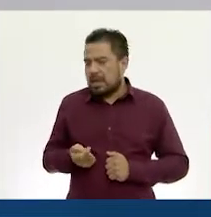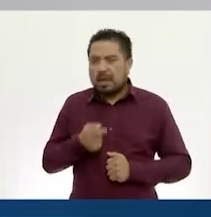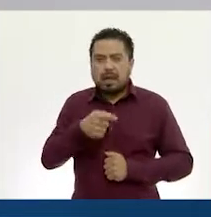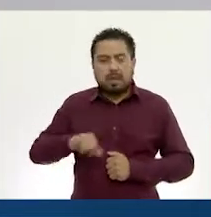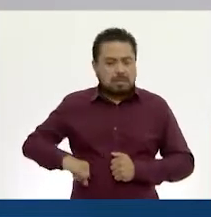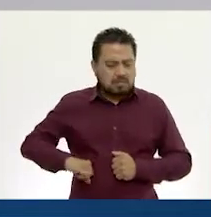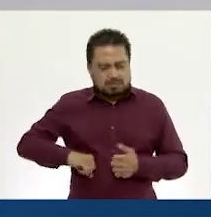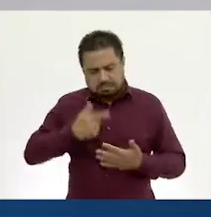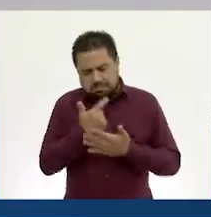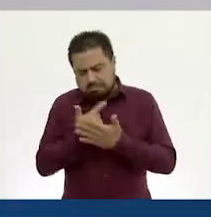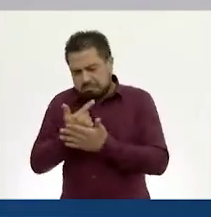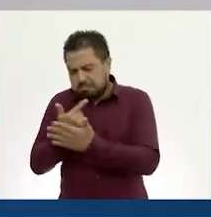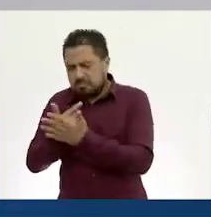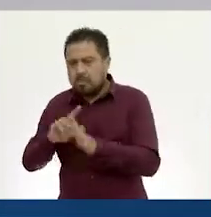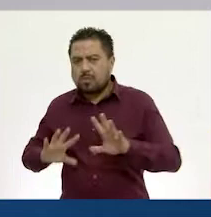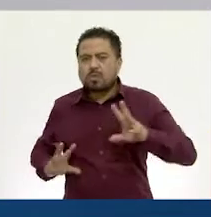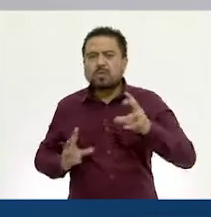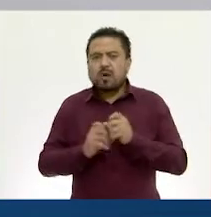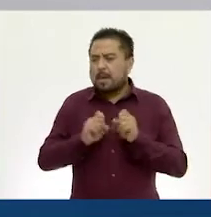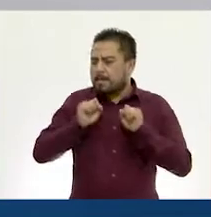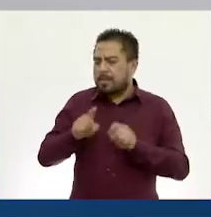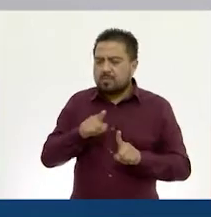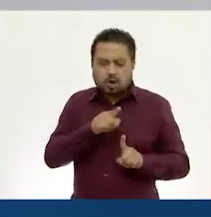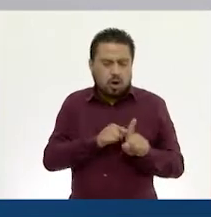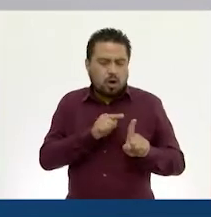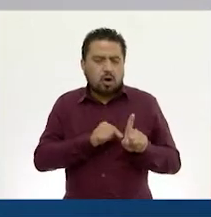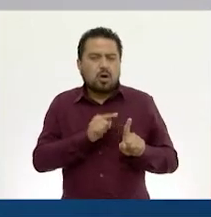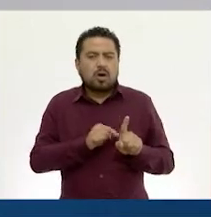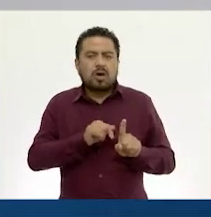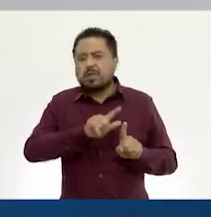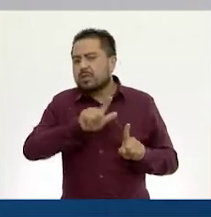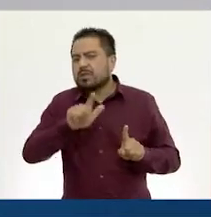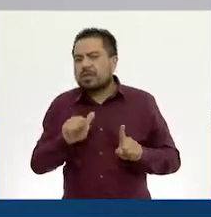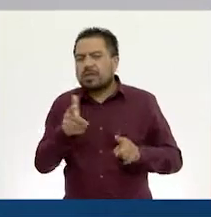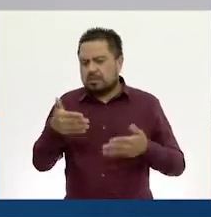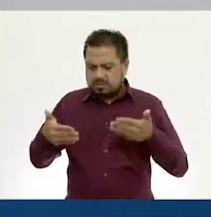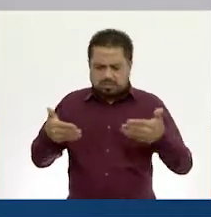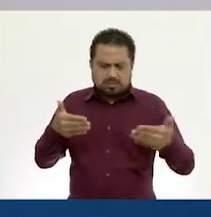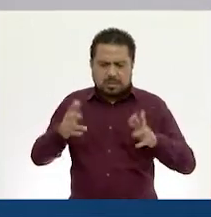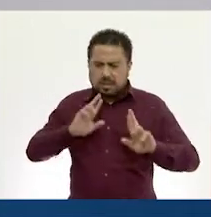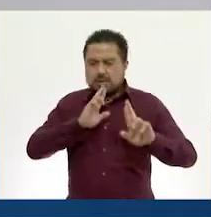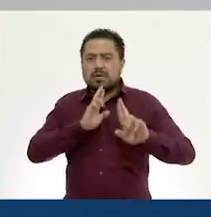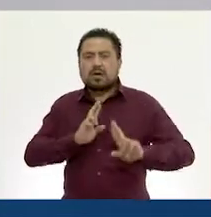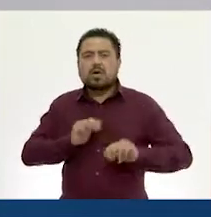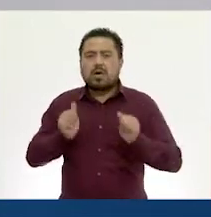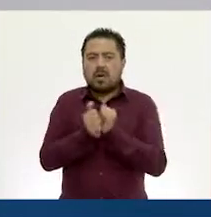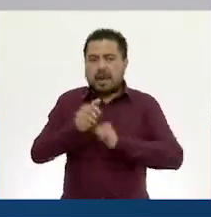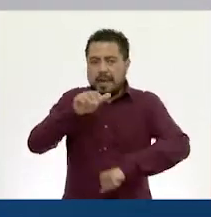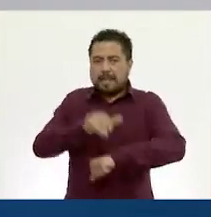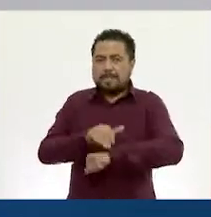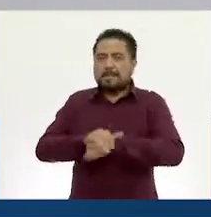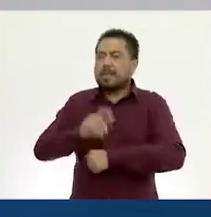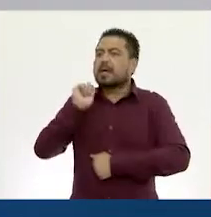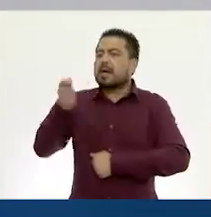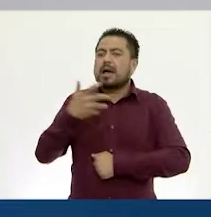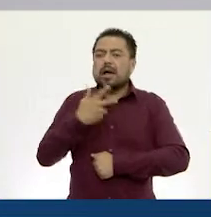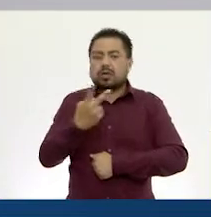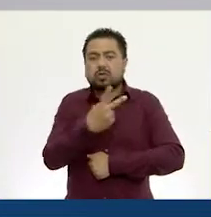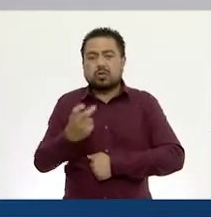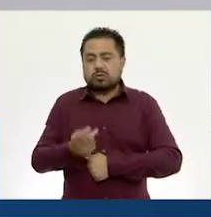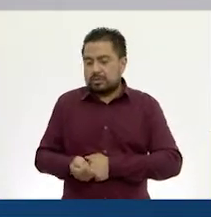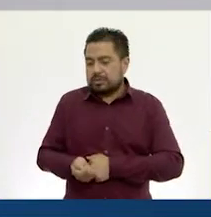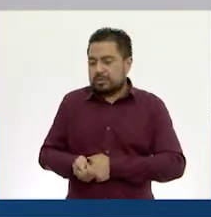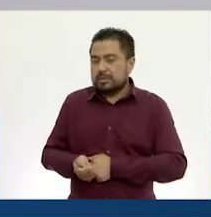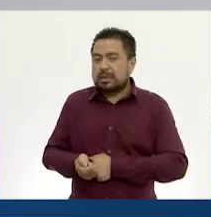interesa contar cuántas tienes de un mismo color y después comparar tu resultado con una amiga que tiene 200 canicas,